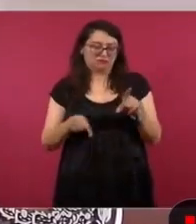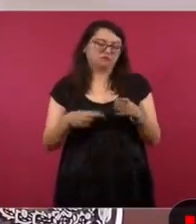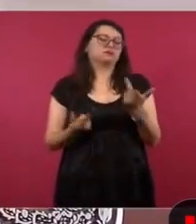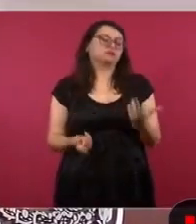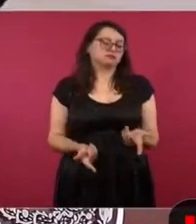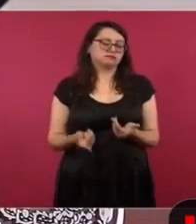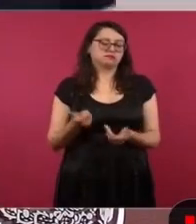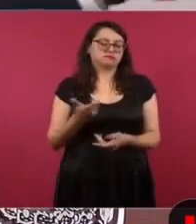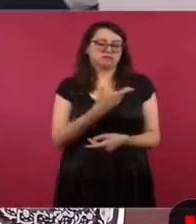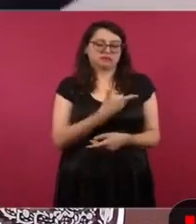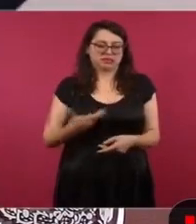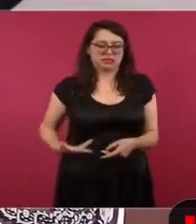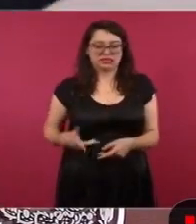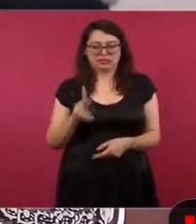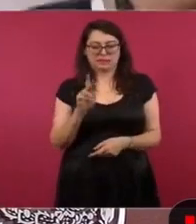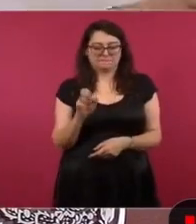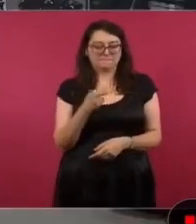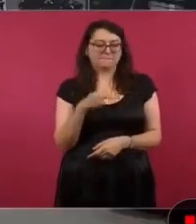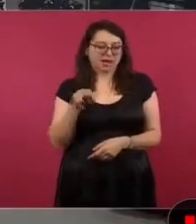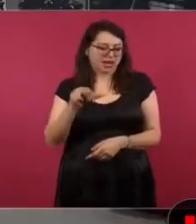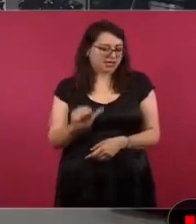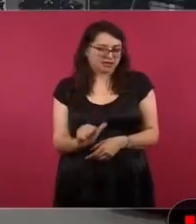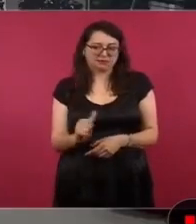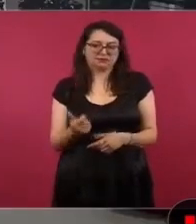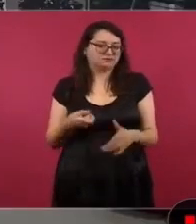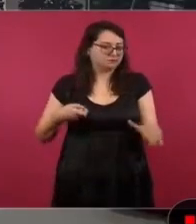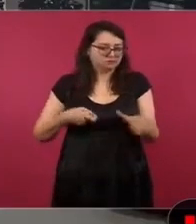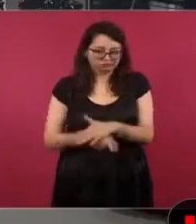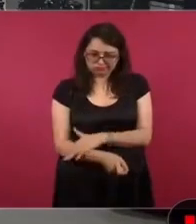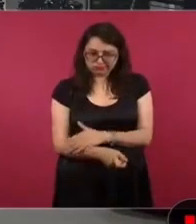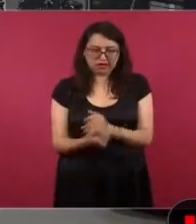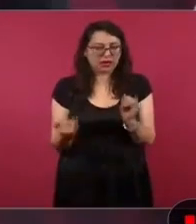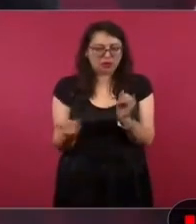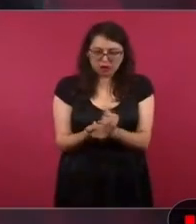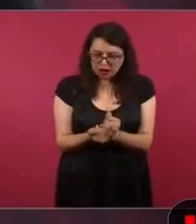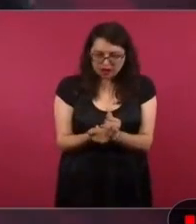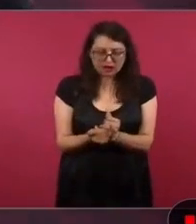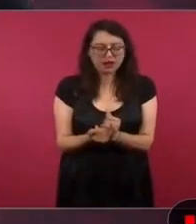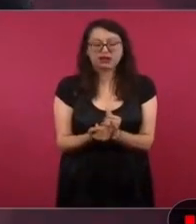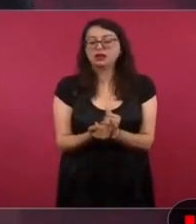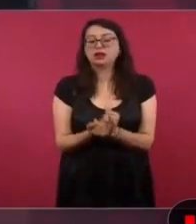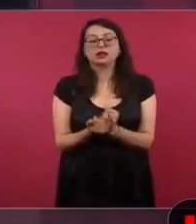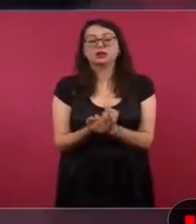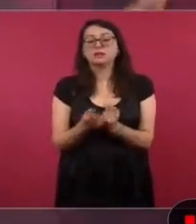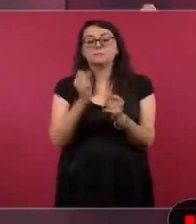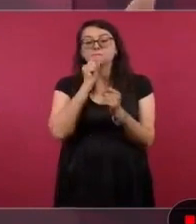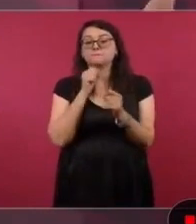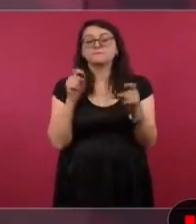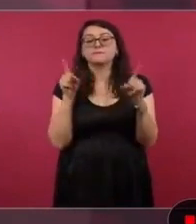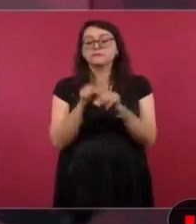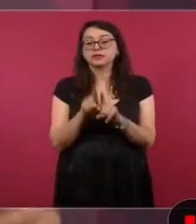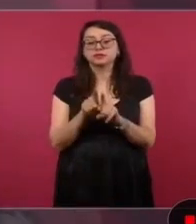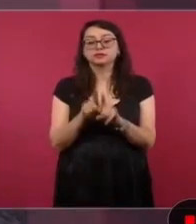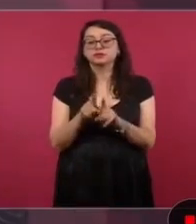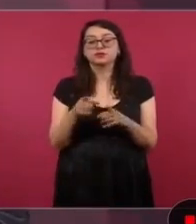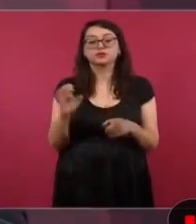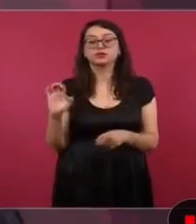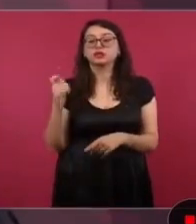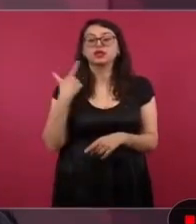¿Cómo lo aceptó el que fue director de Pemex?